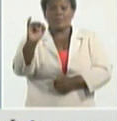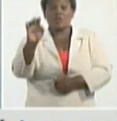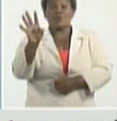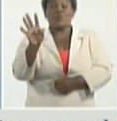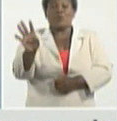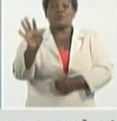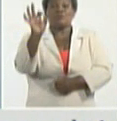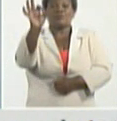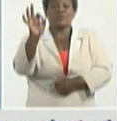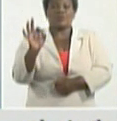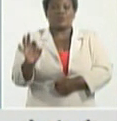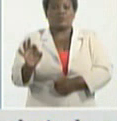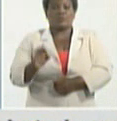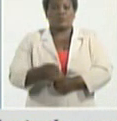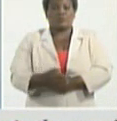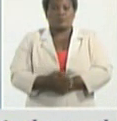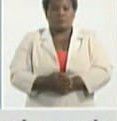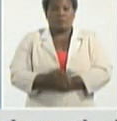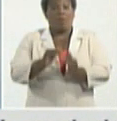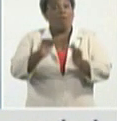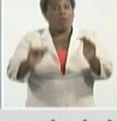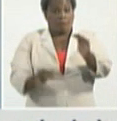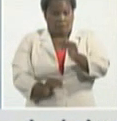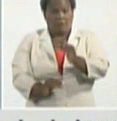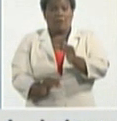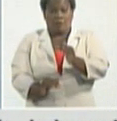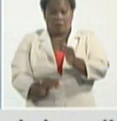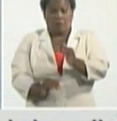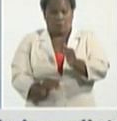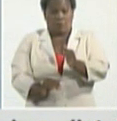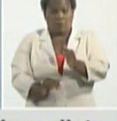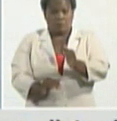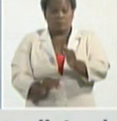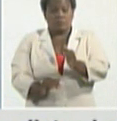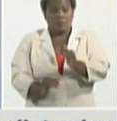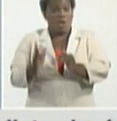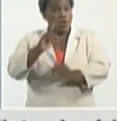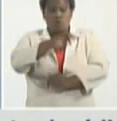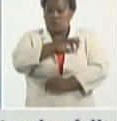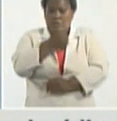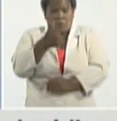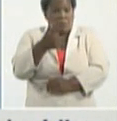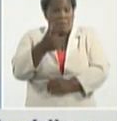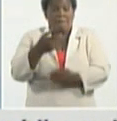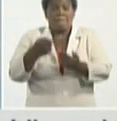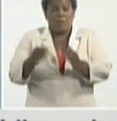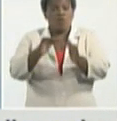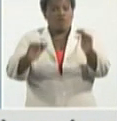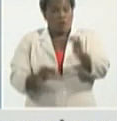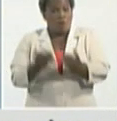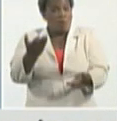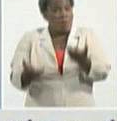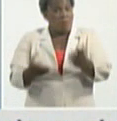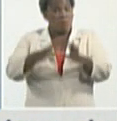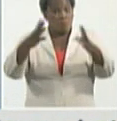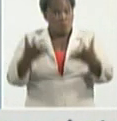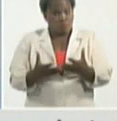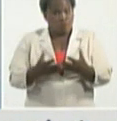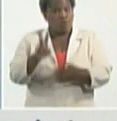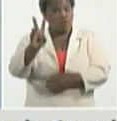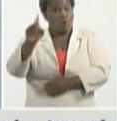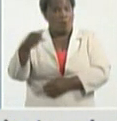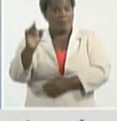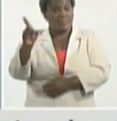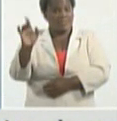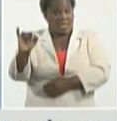% inferior, aunque estemos muy insatisfechos, con la del mundo que es de 2,16%